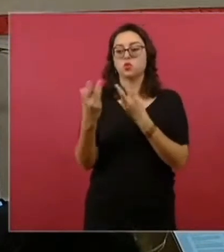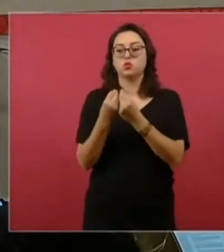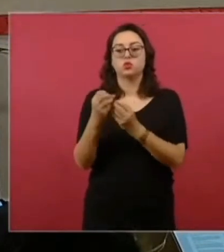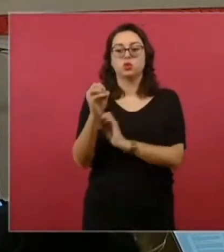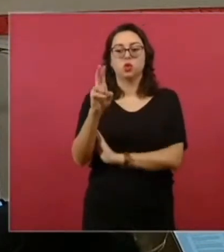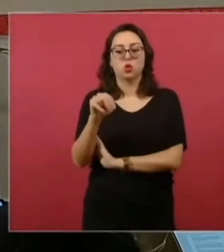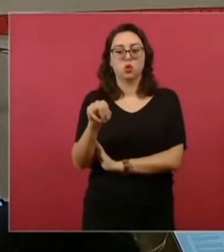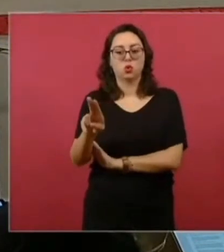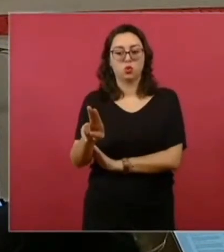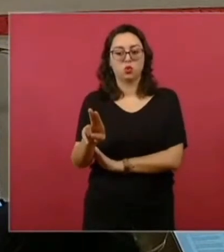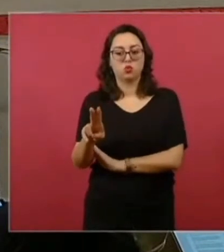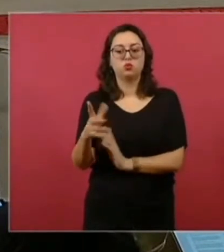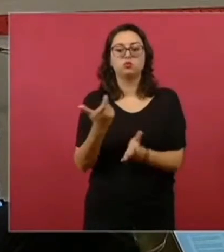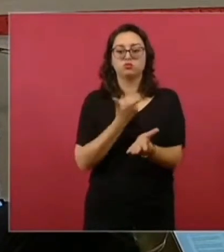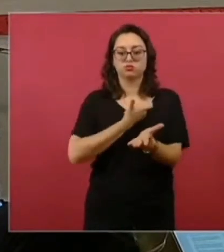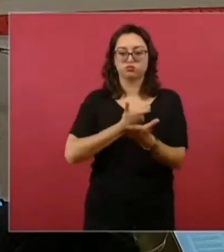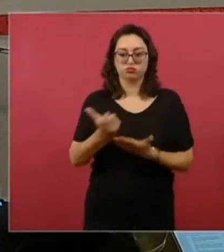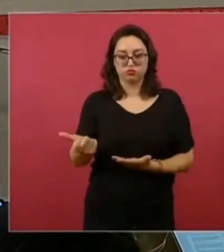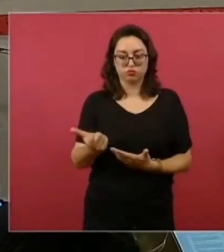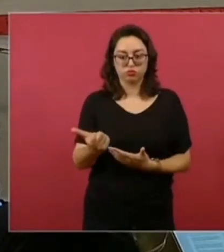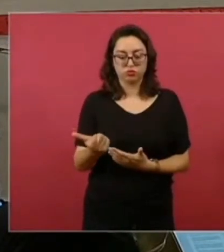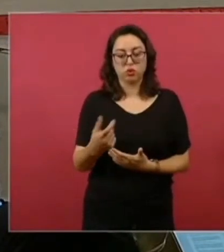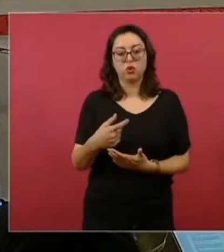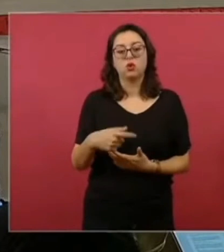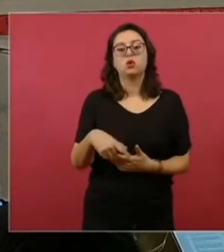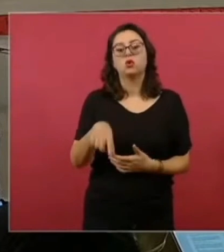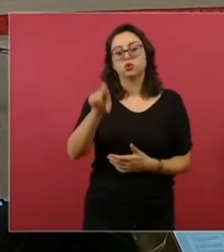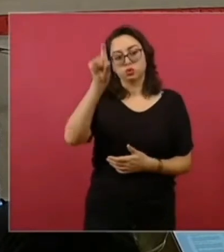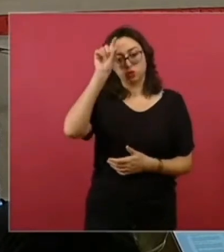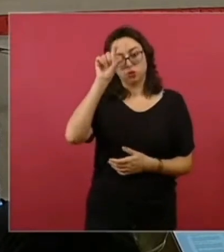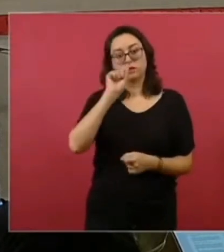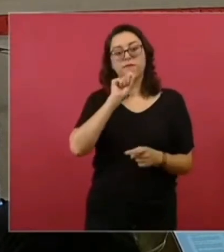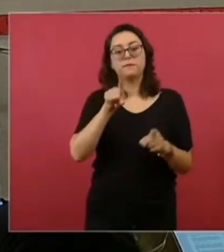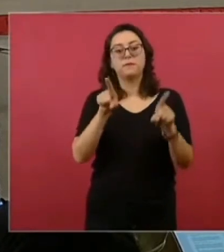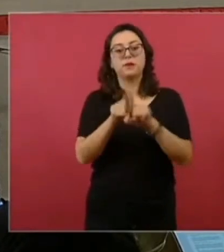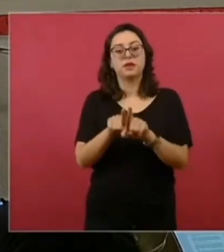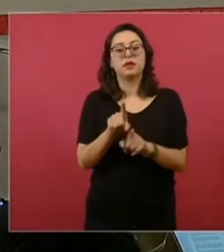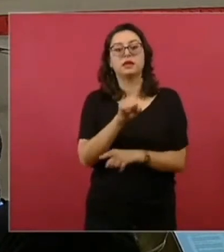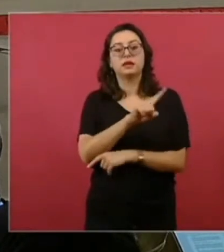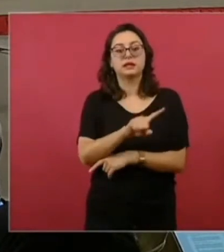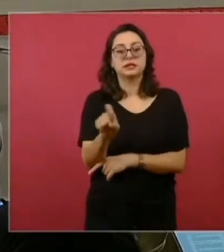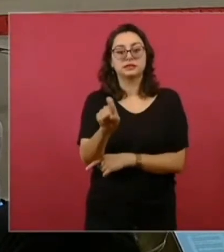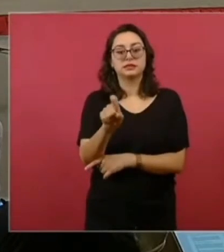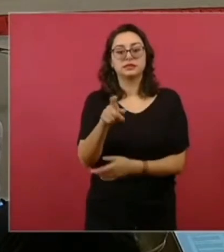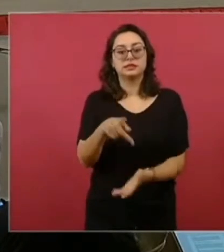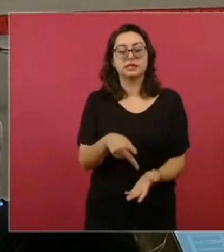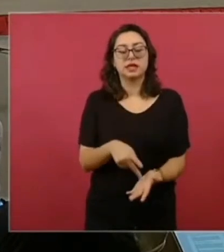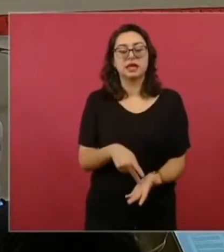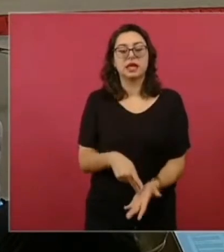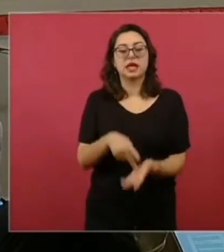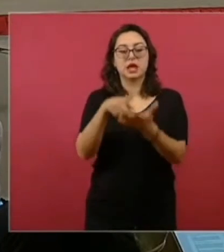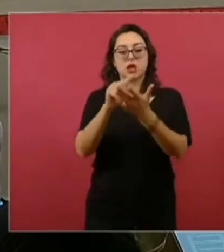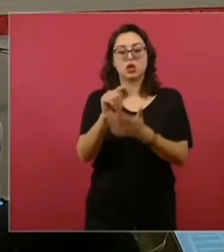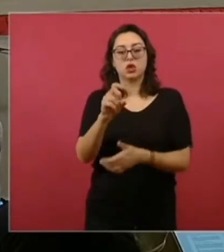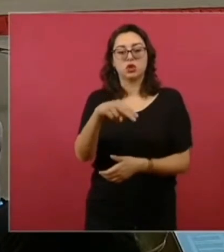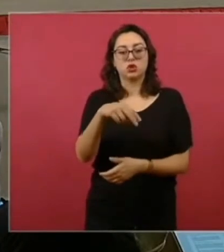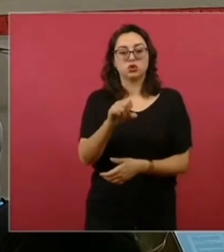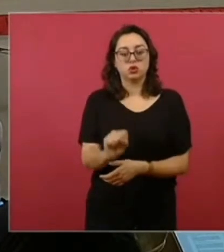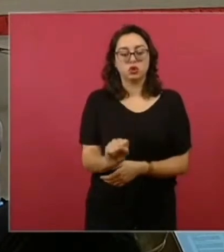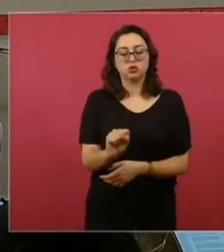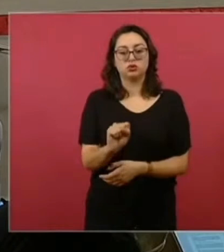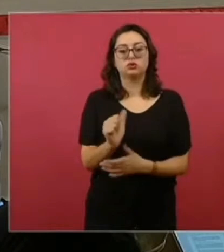enviamos recurso financiero. Y en el caso de Turquía, también se enviaron más de 100 toneladas de ayuda